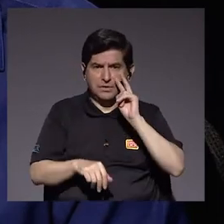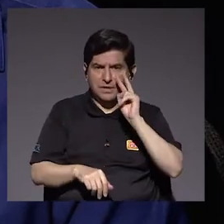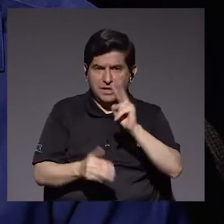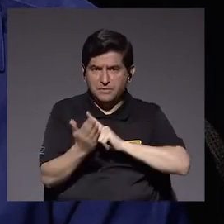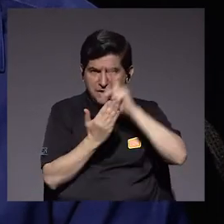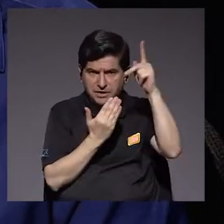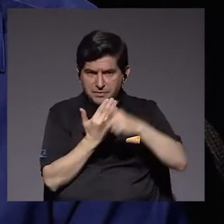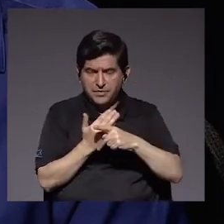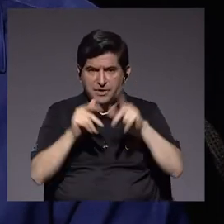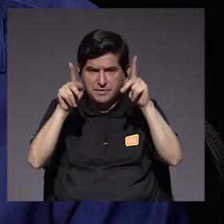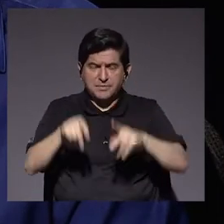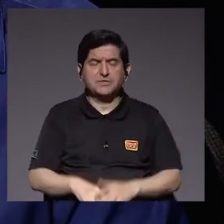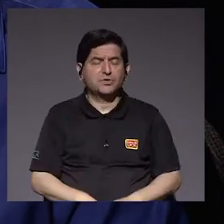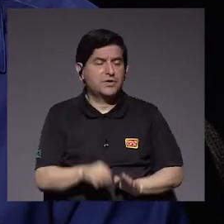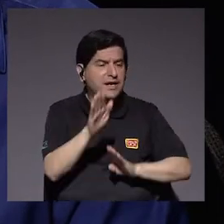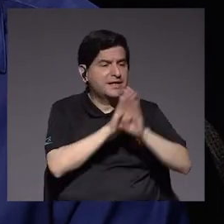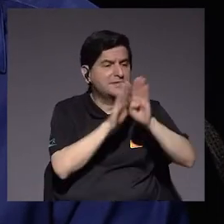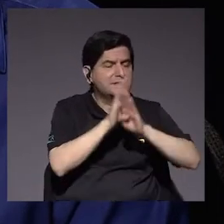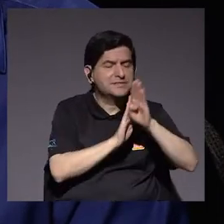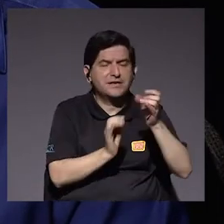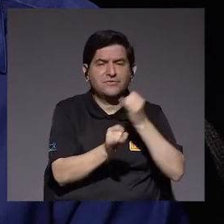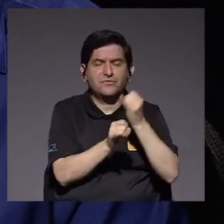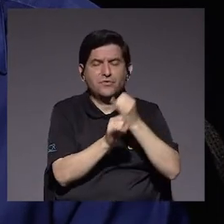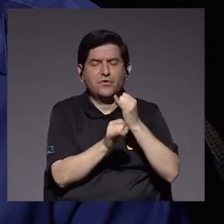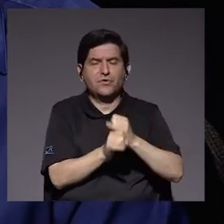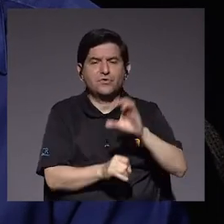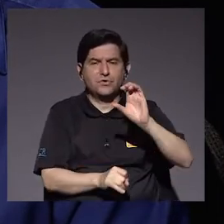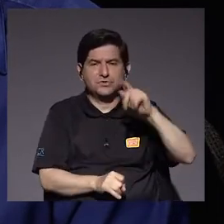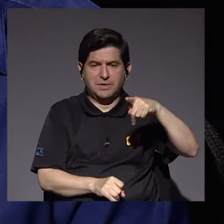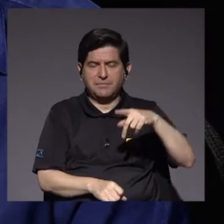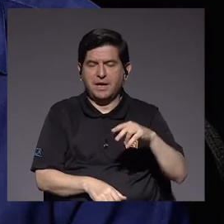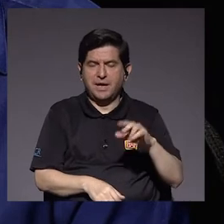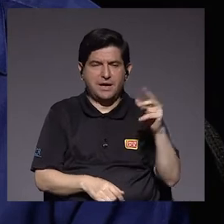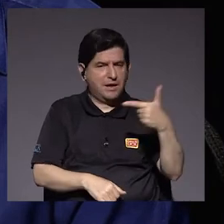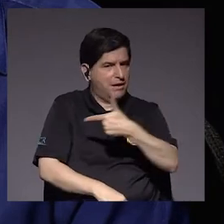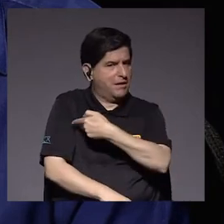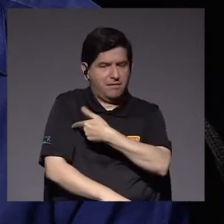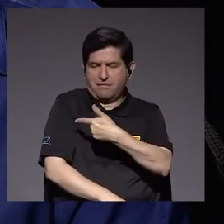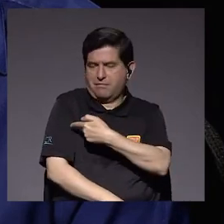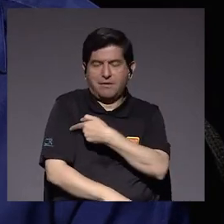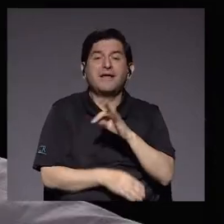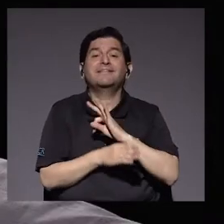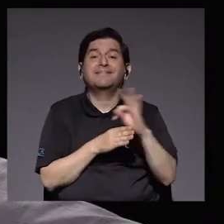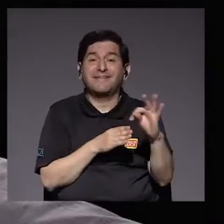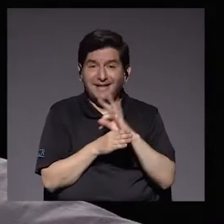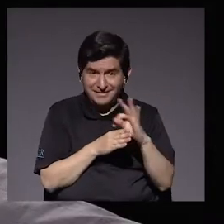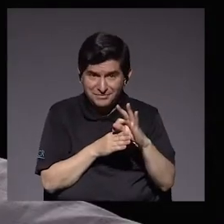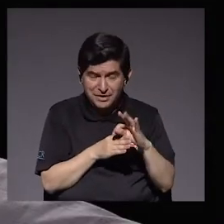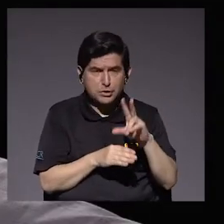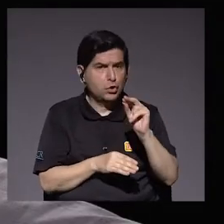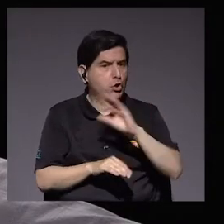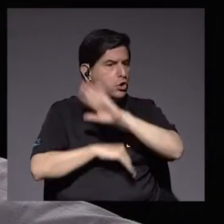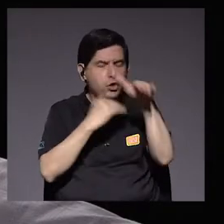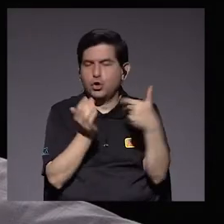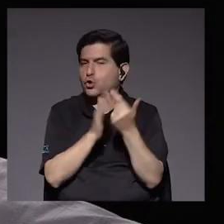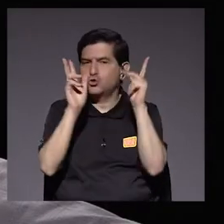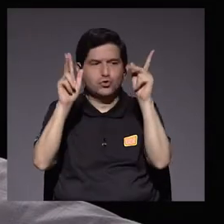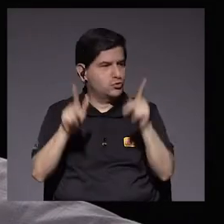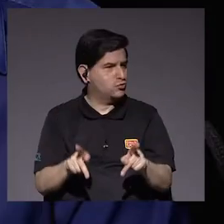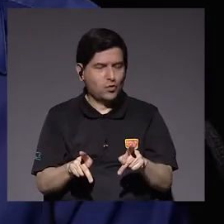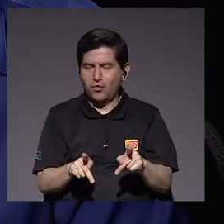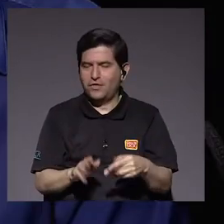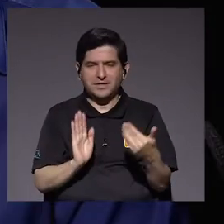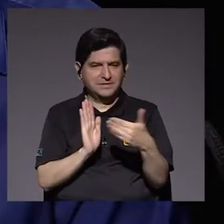que lo que se está desarrollando en el Instituto Clomiro Picado no es una vacuna, sino es un tratamiento. Y no es un tratamiento para todos los